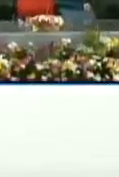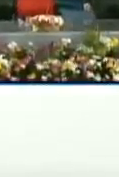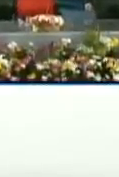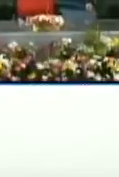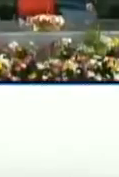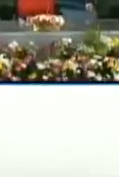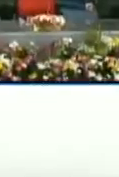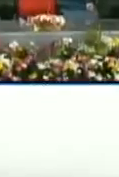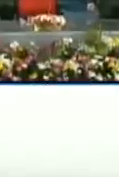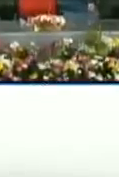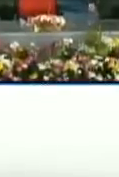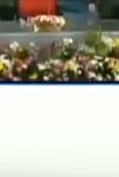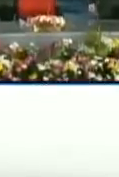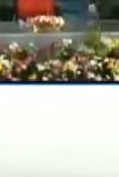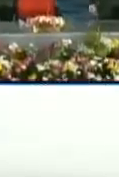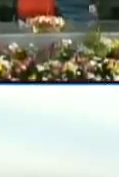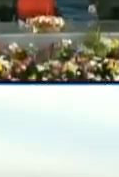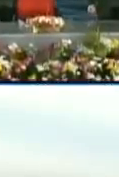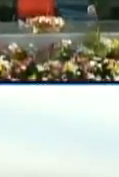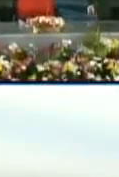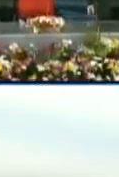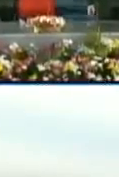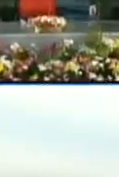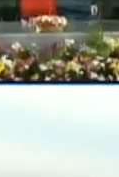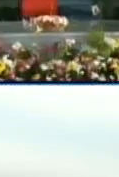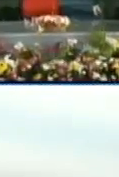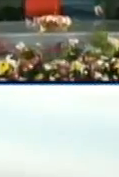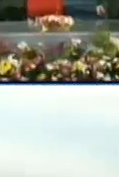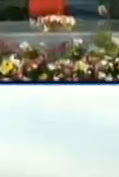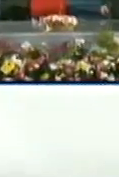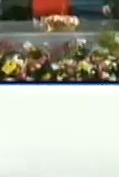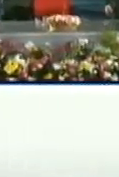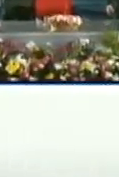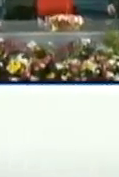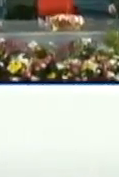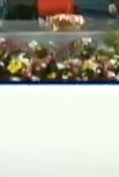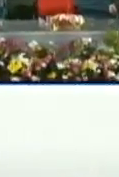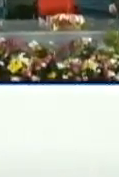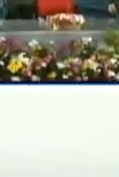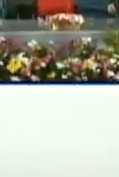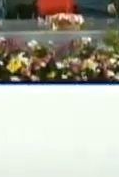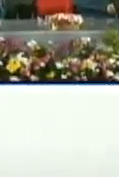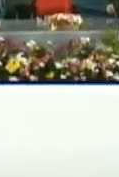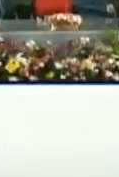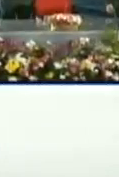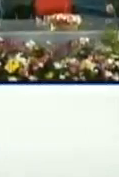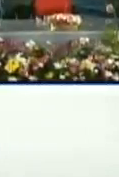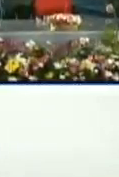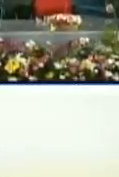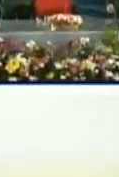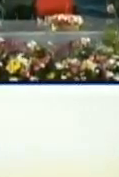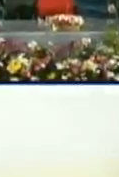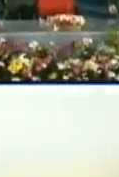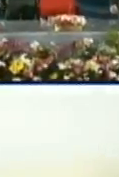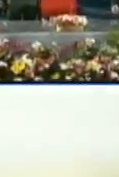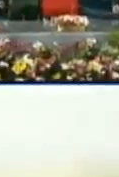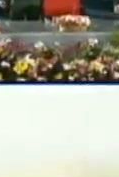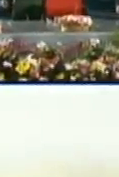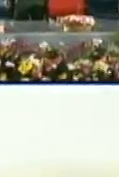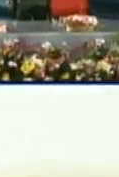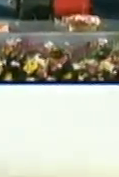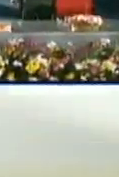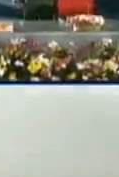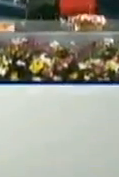siempre amada, siempre querida Nicaragua, con el pueblo de Nicaragua, que nos quiere tanto,